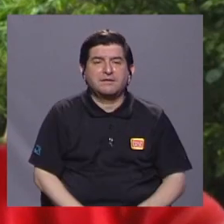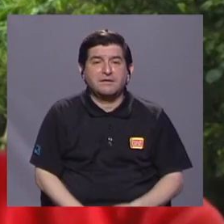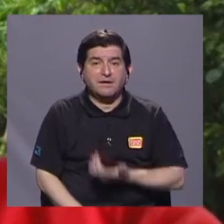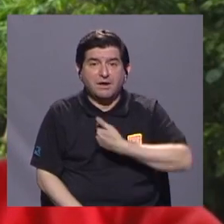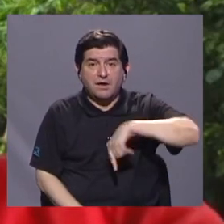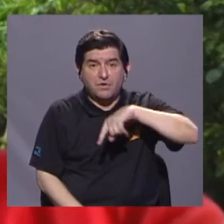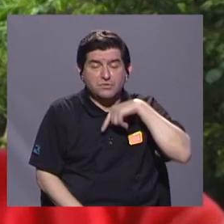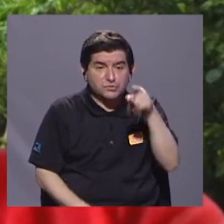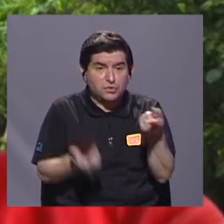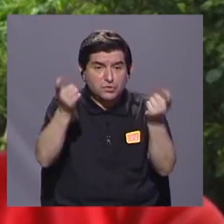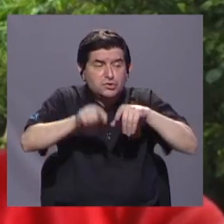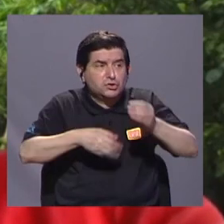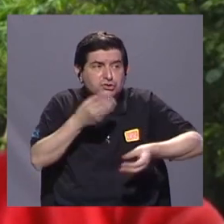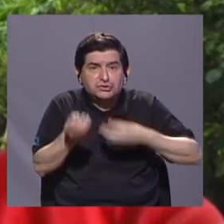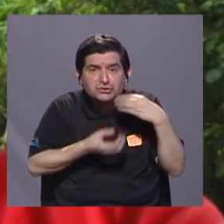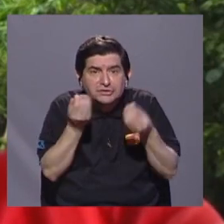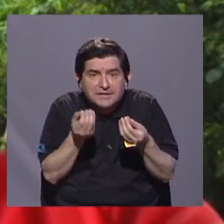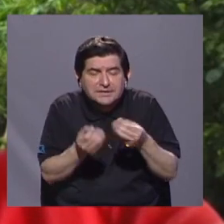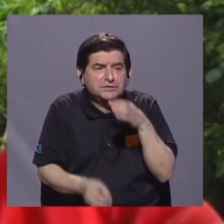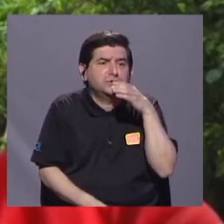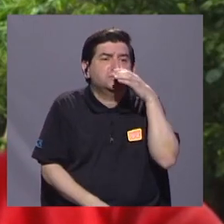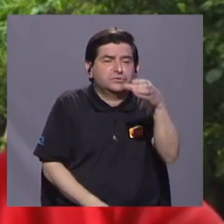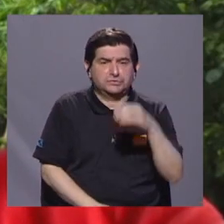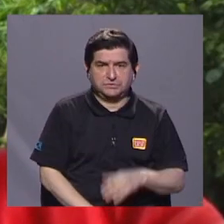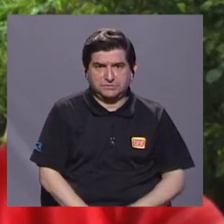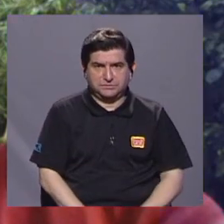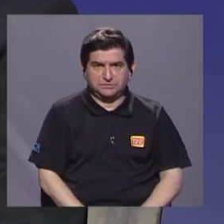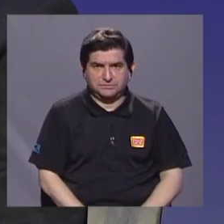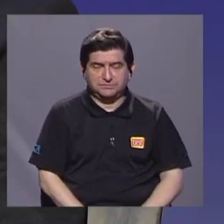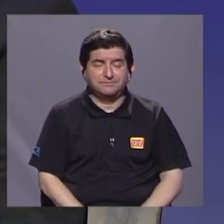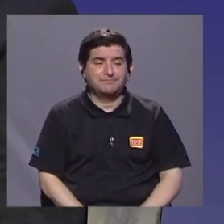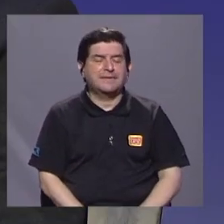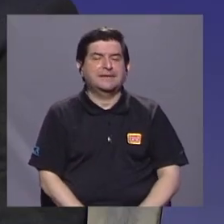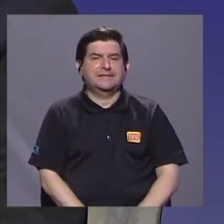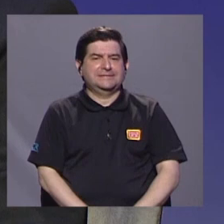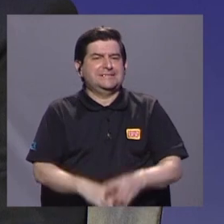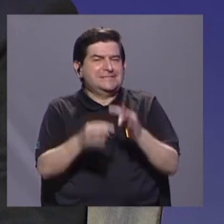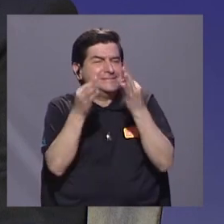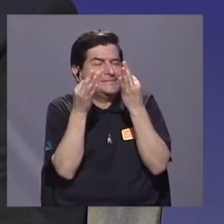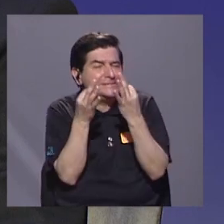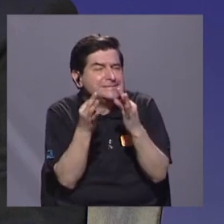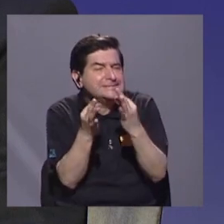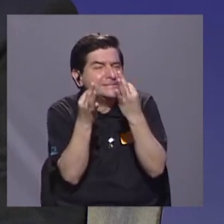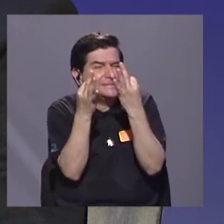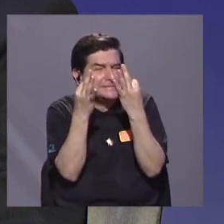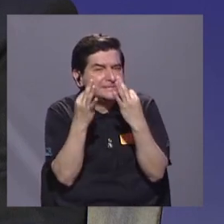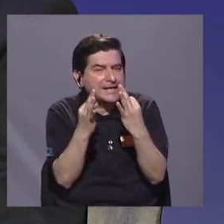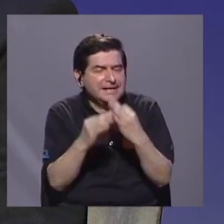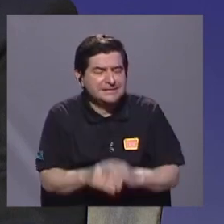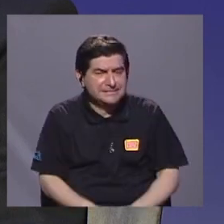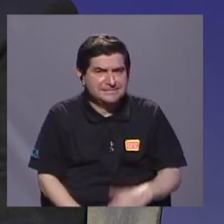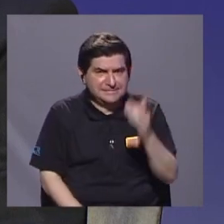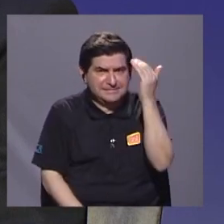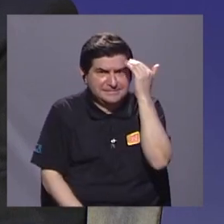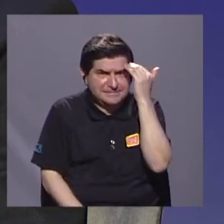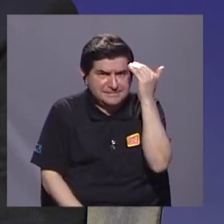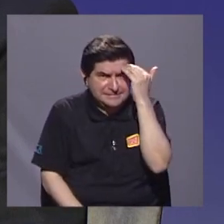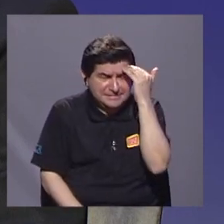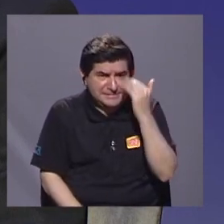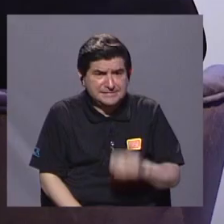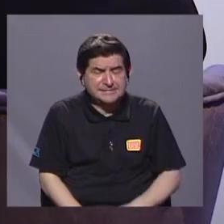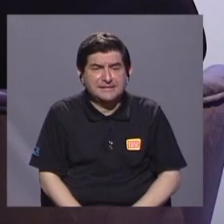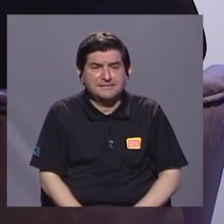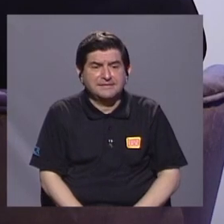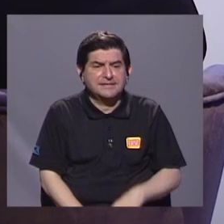nosotros eventualmente hacemos y recomendamos es, bueno, tratar de ubicarlo en una